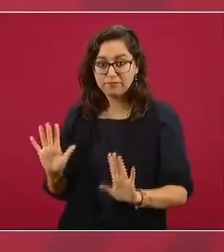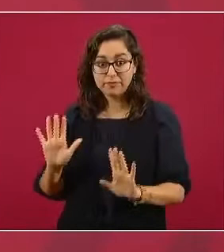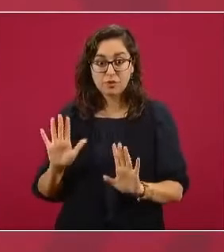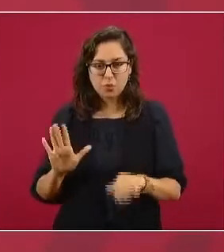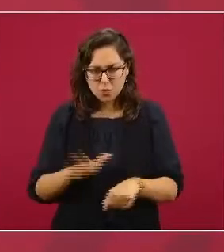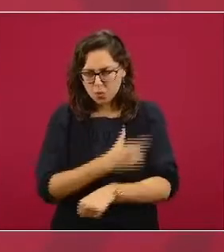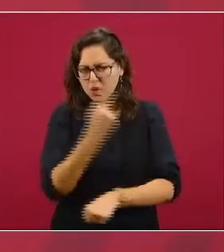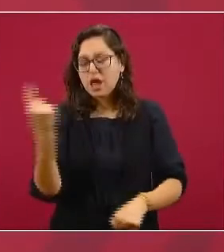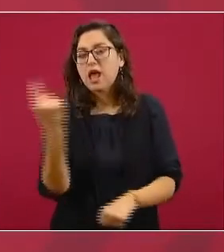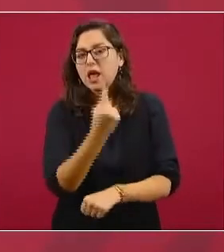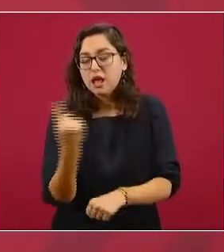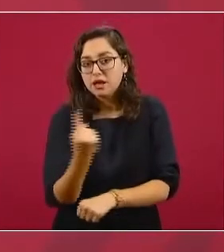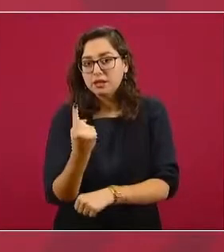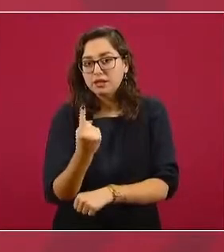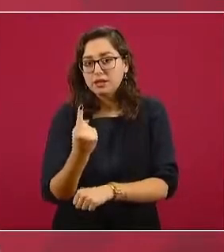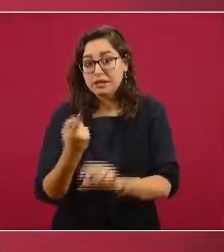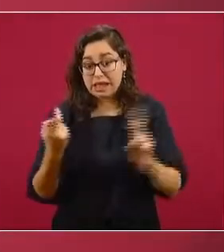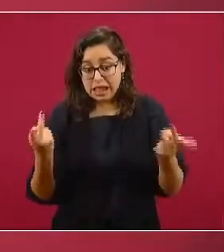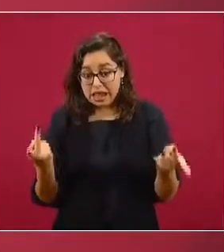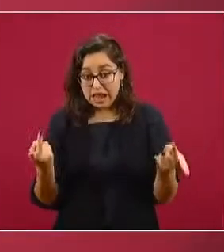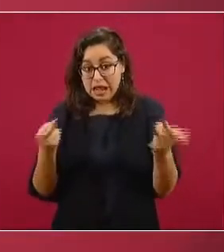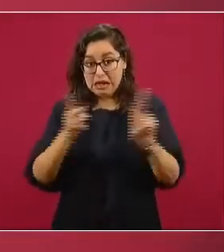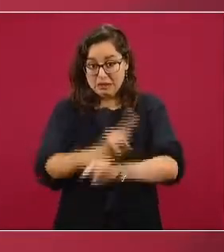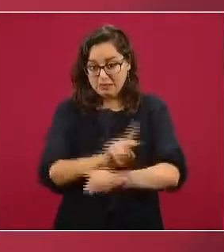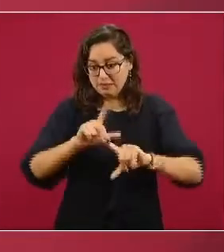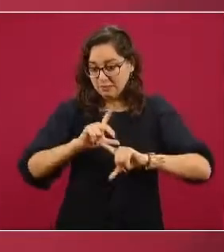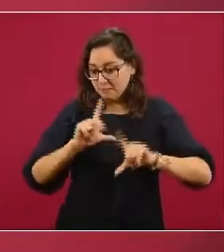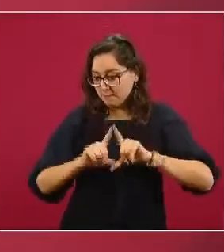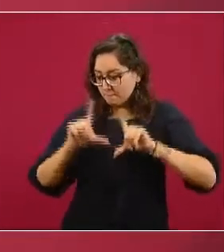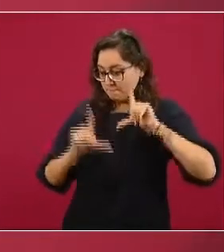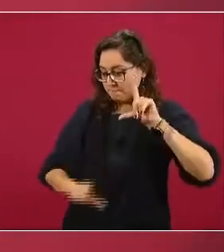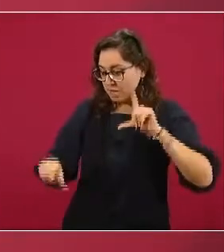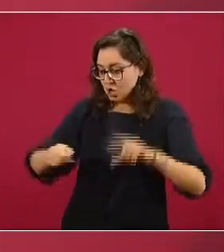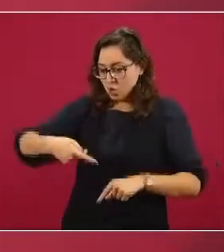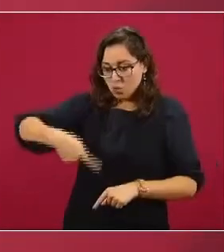no haya injerencia extranjera.